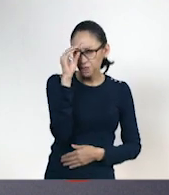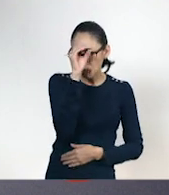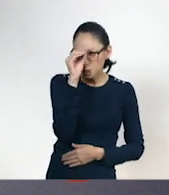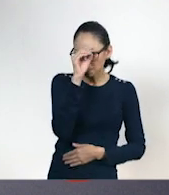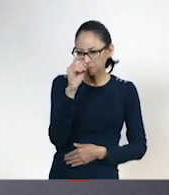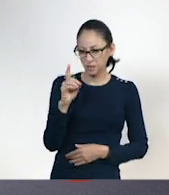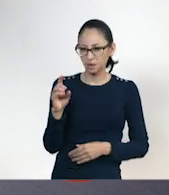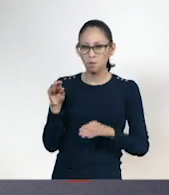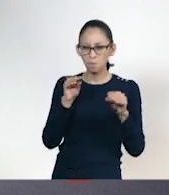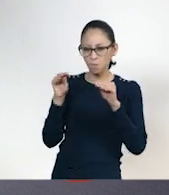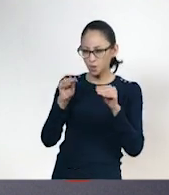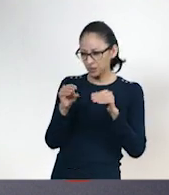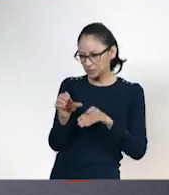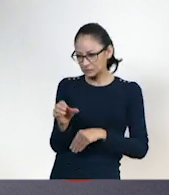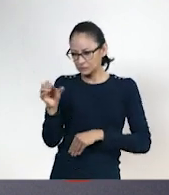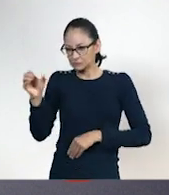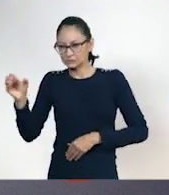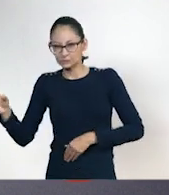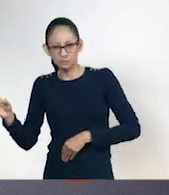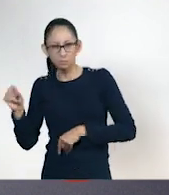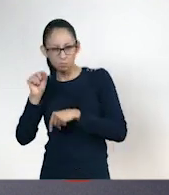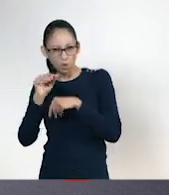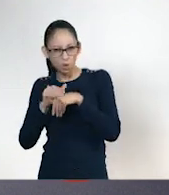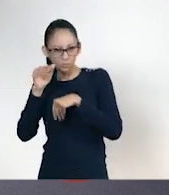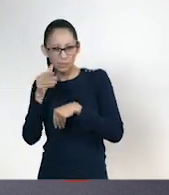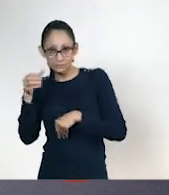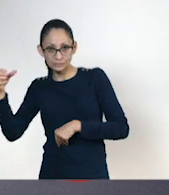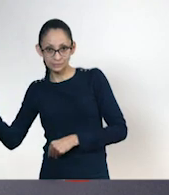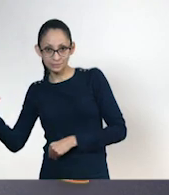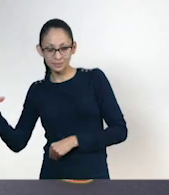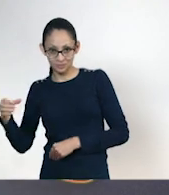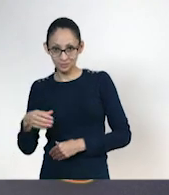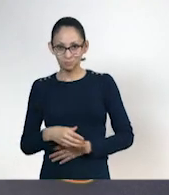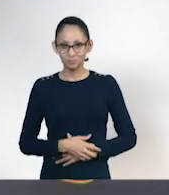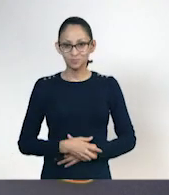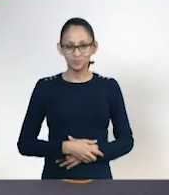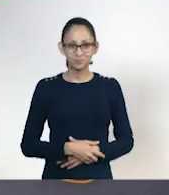hacia tu derecha? Con todo gusto, Te ayudo de este lado. Muchísimas gracias, maestro. Muy bien.